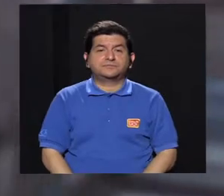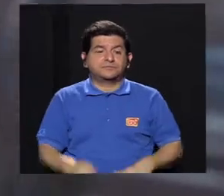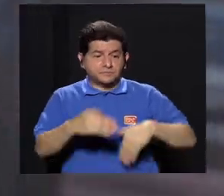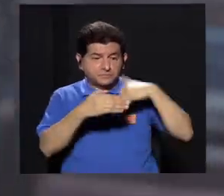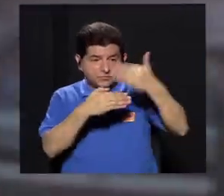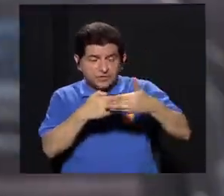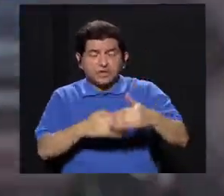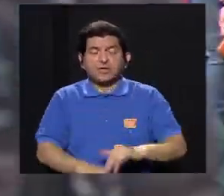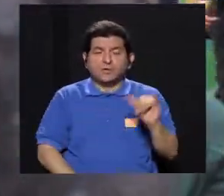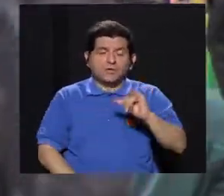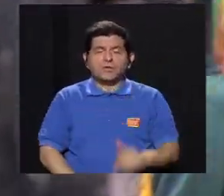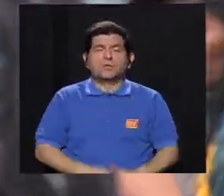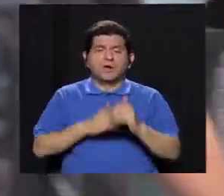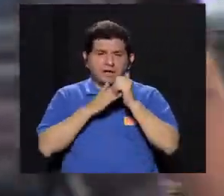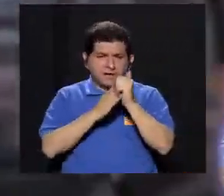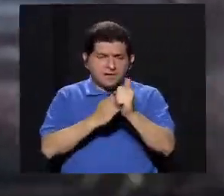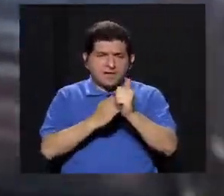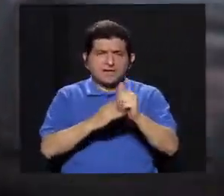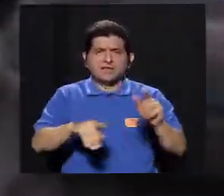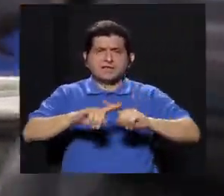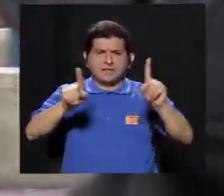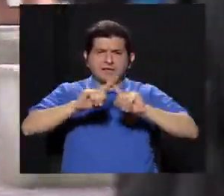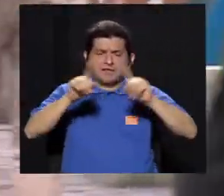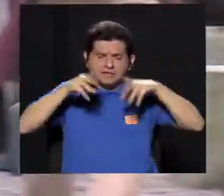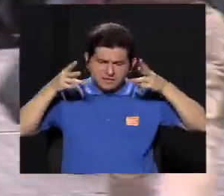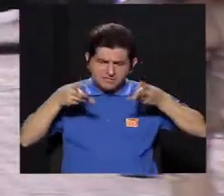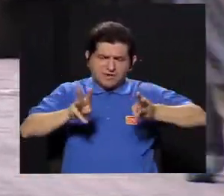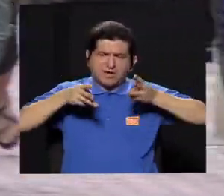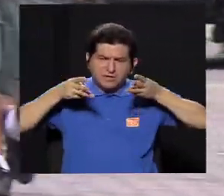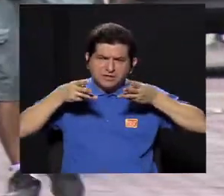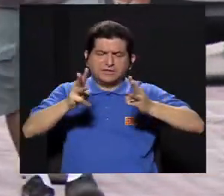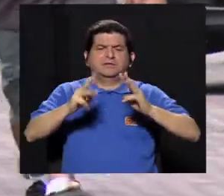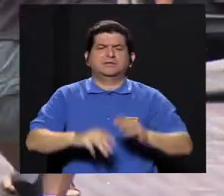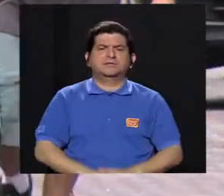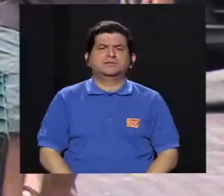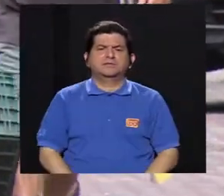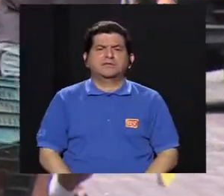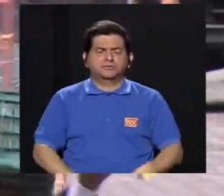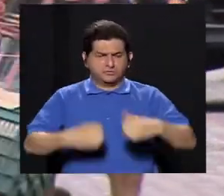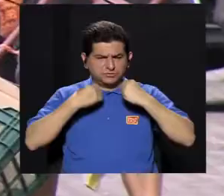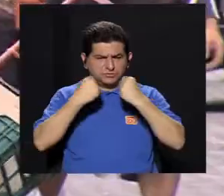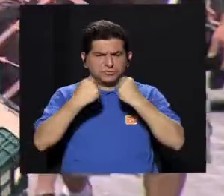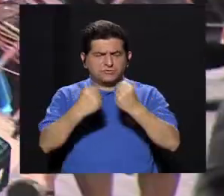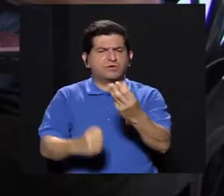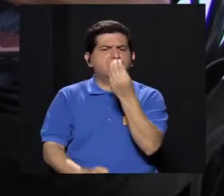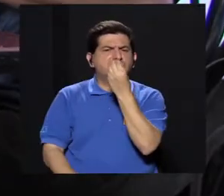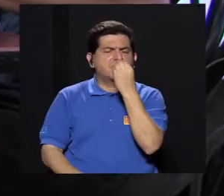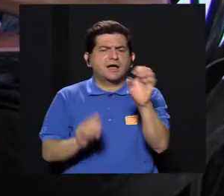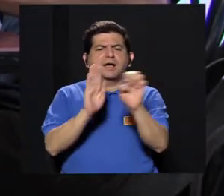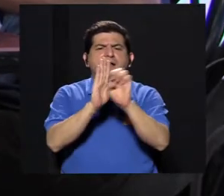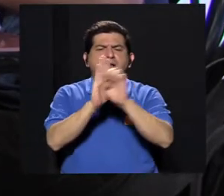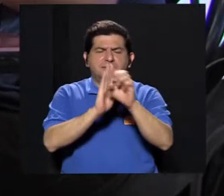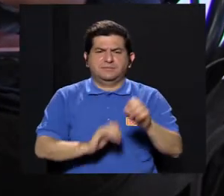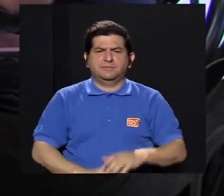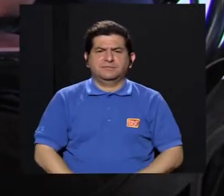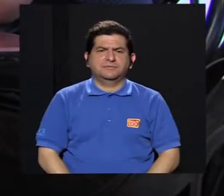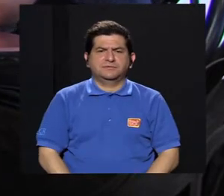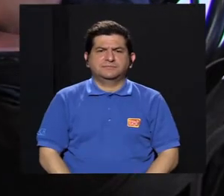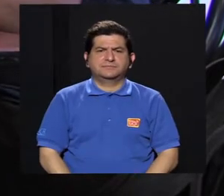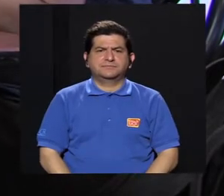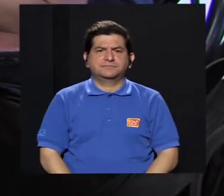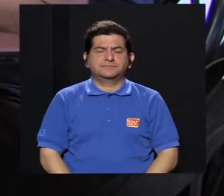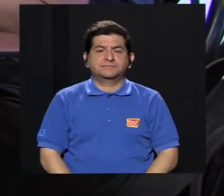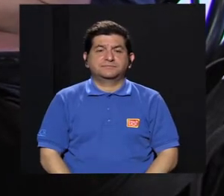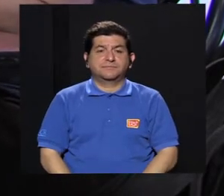eso, ¿verdad? Y de ahí ha sido pionero en muchas metodologías de fortificación de